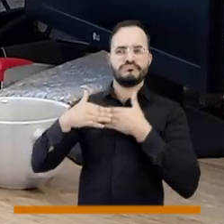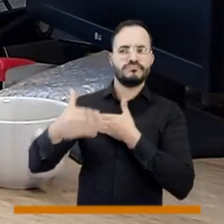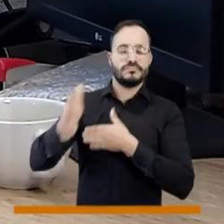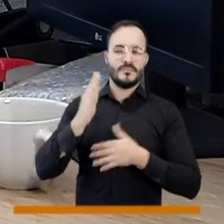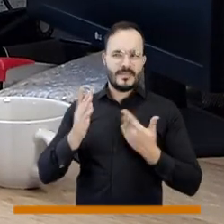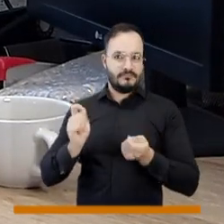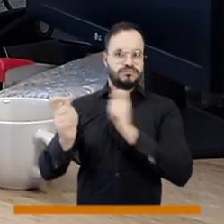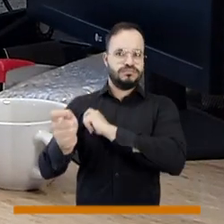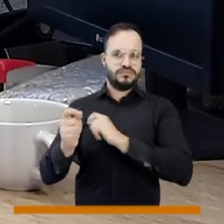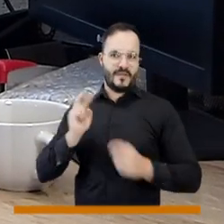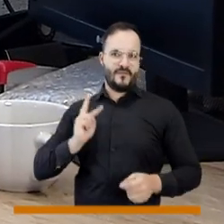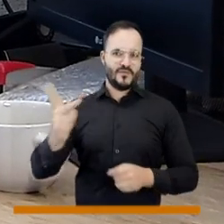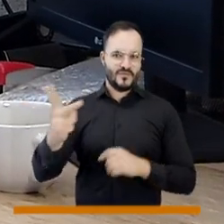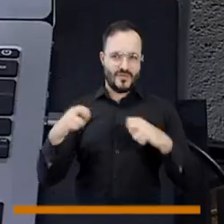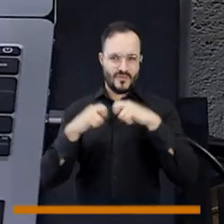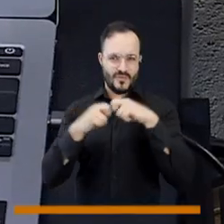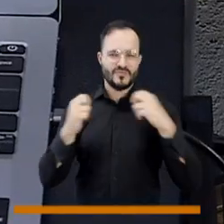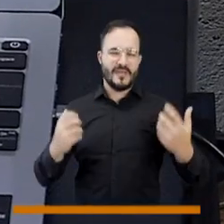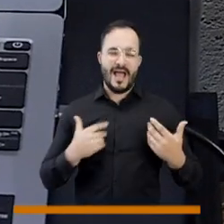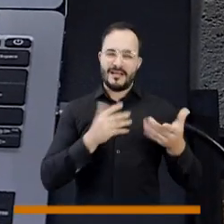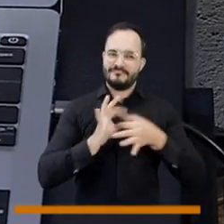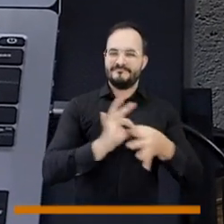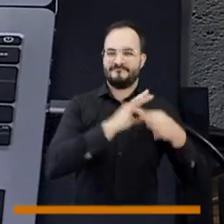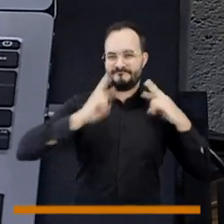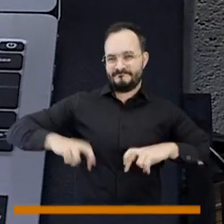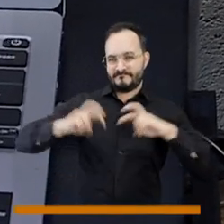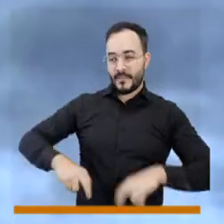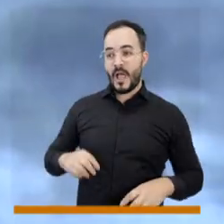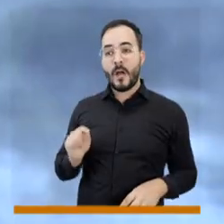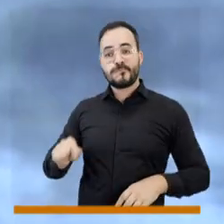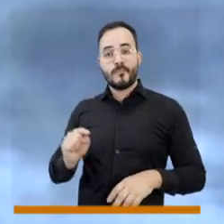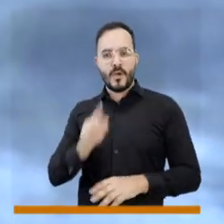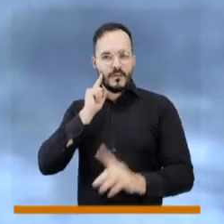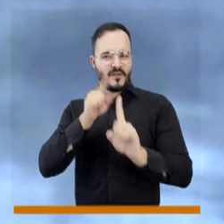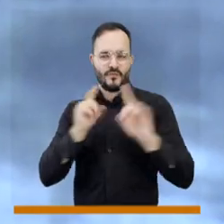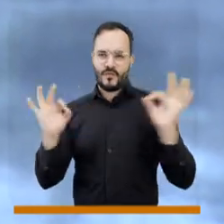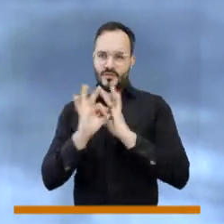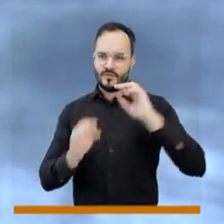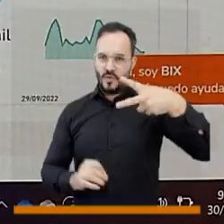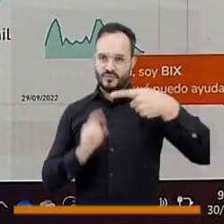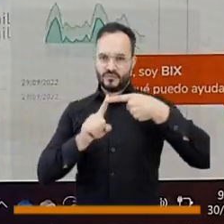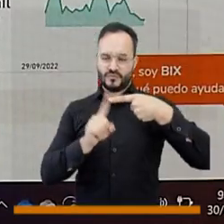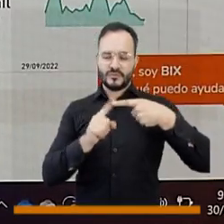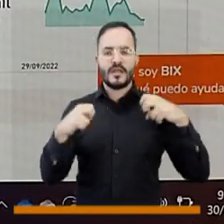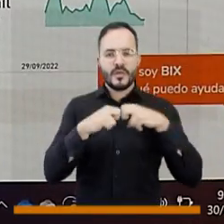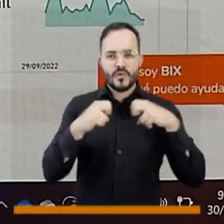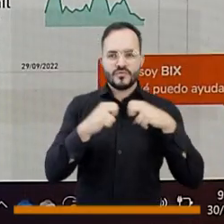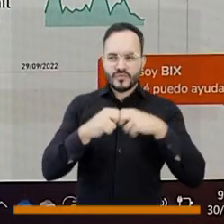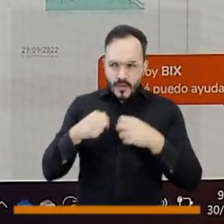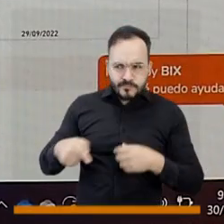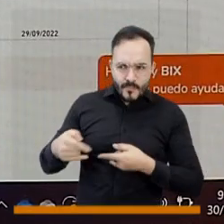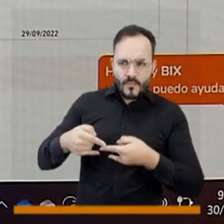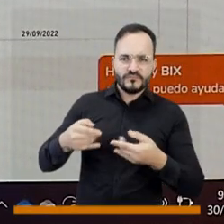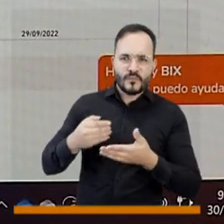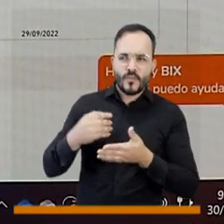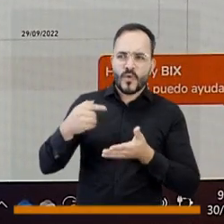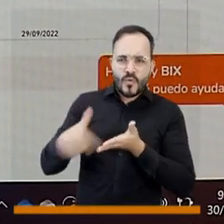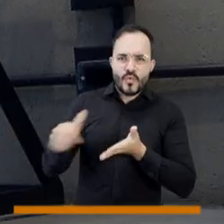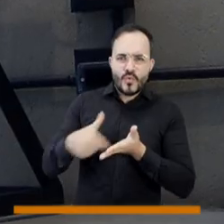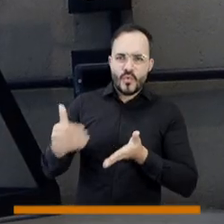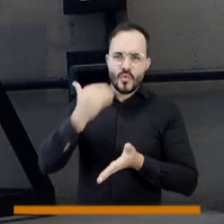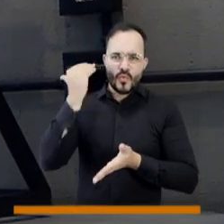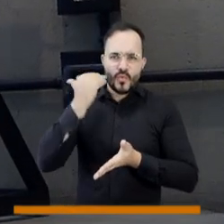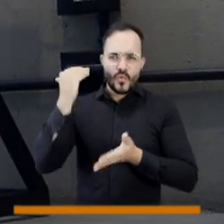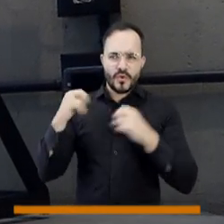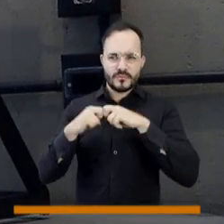como en los barrios. Aquí hay dos pilotos, uno busca evaluar las transacciones de energía entre pares, es decir, intentar